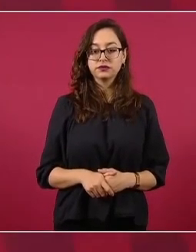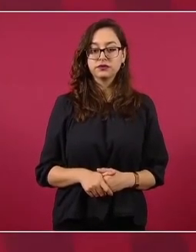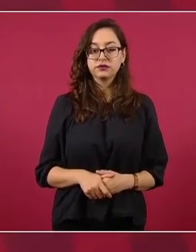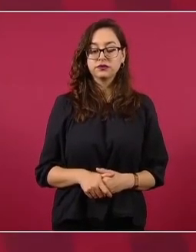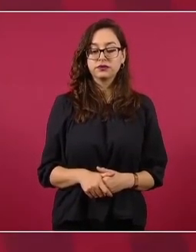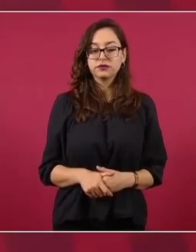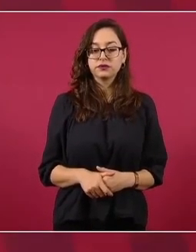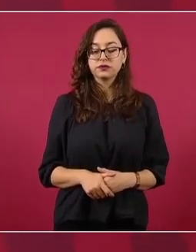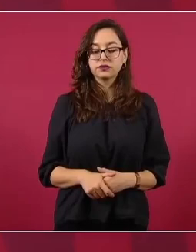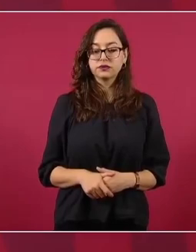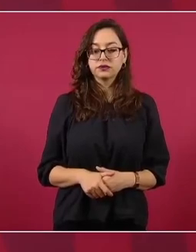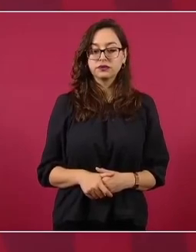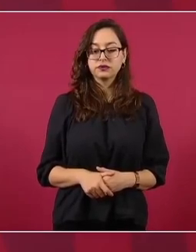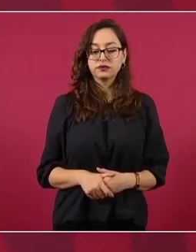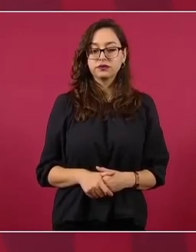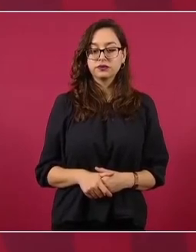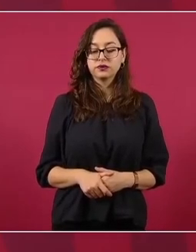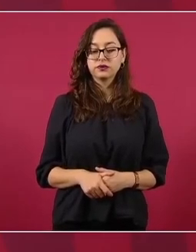si es